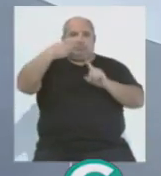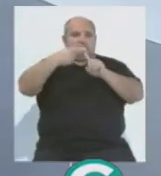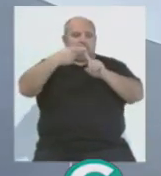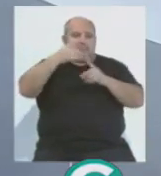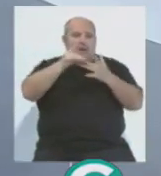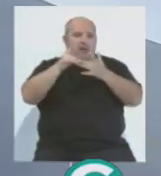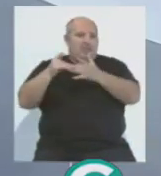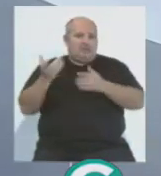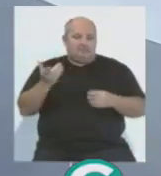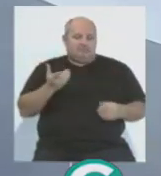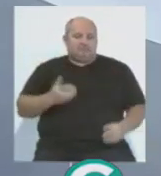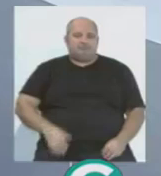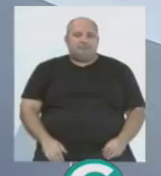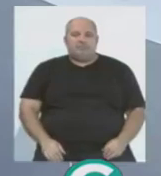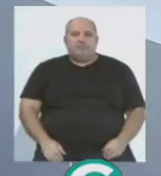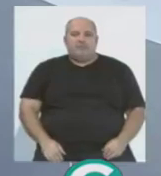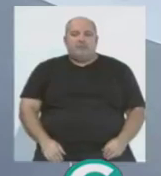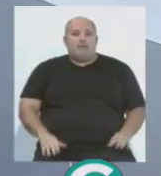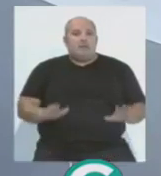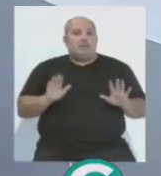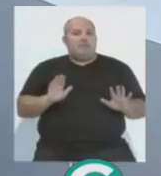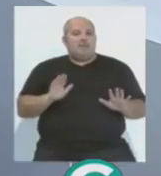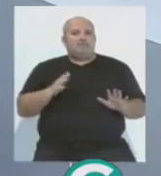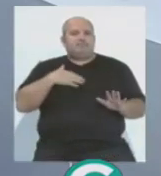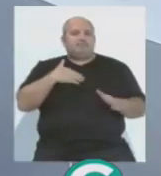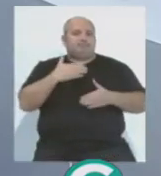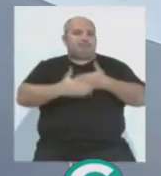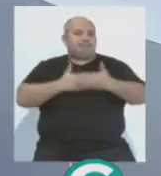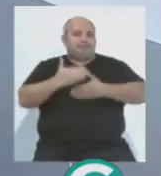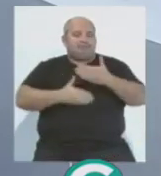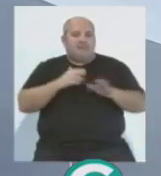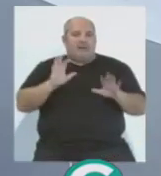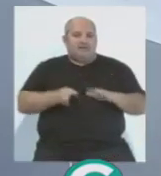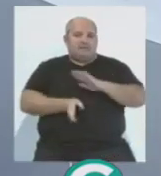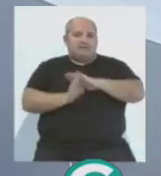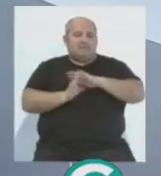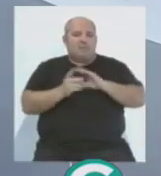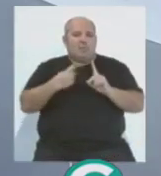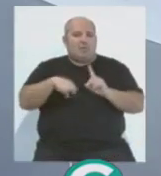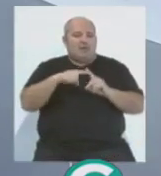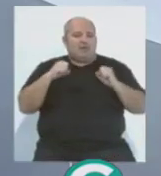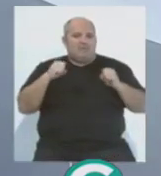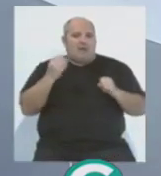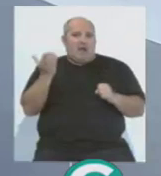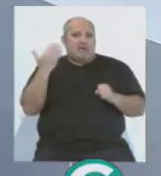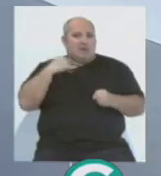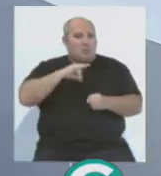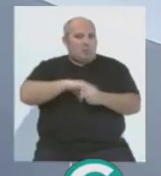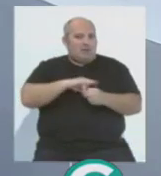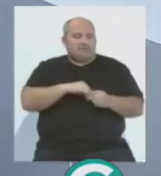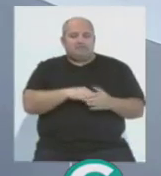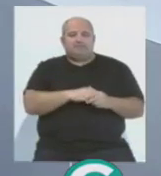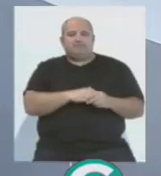situación más que privilegiada. Pero la vida sigue y el Cádiz ya volvió a los entrenamientos ayer lunes